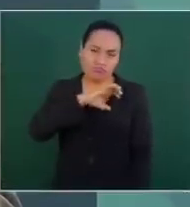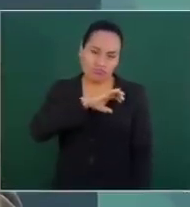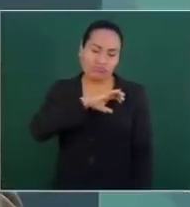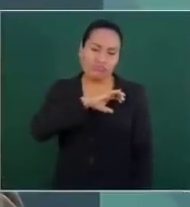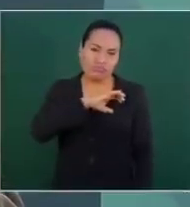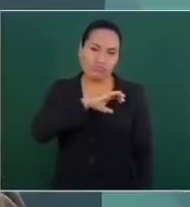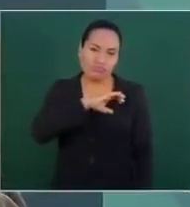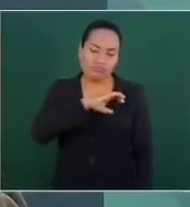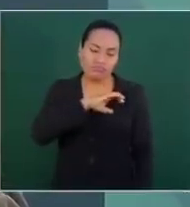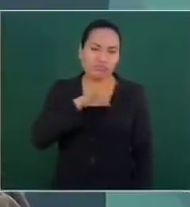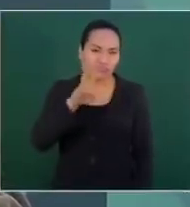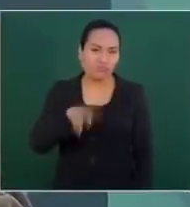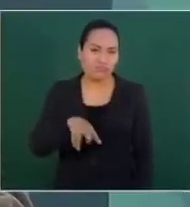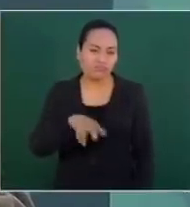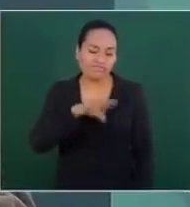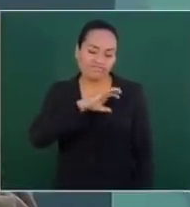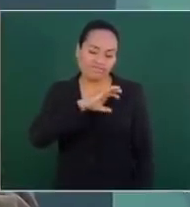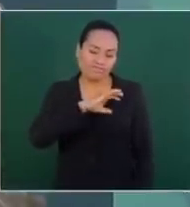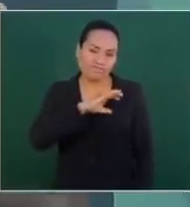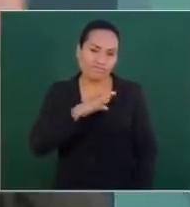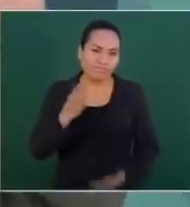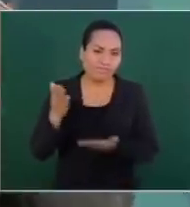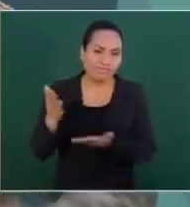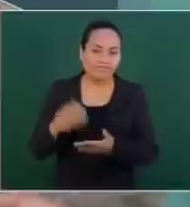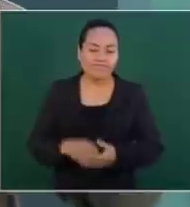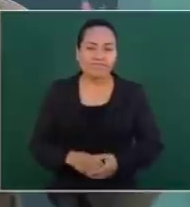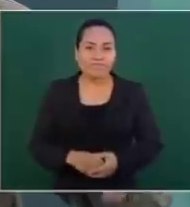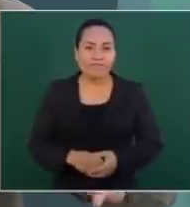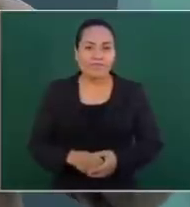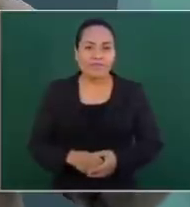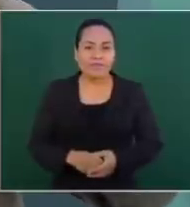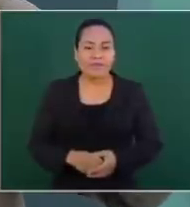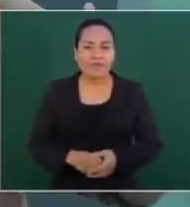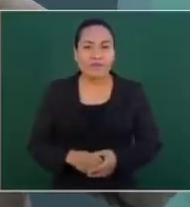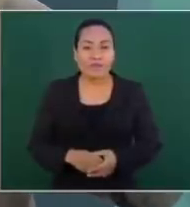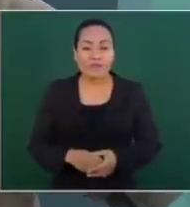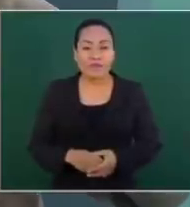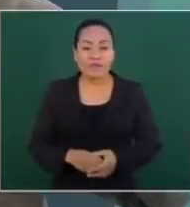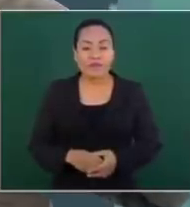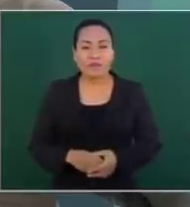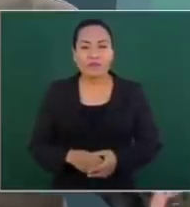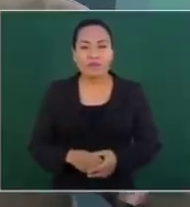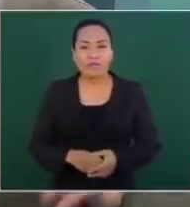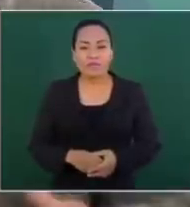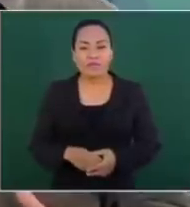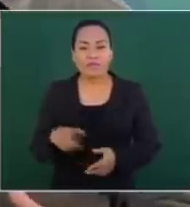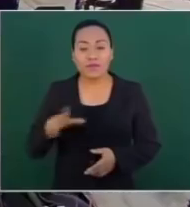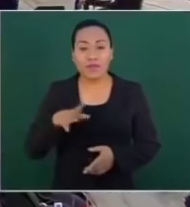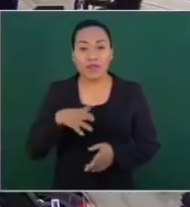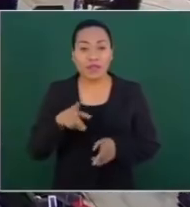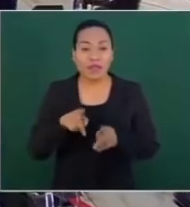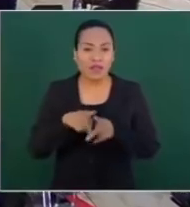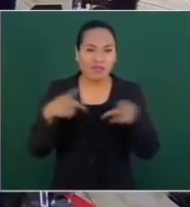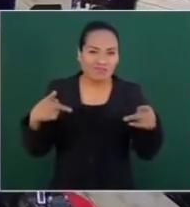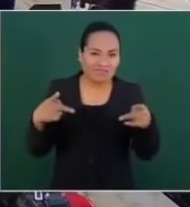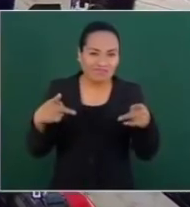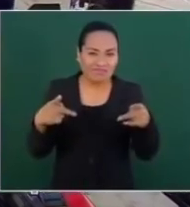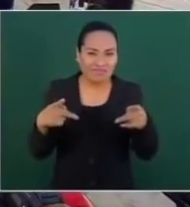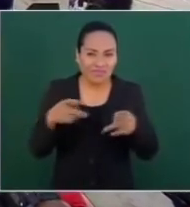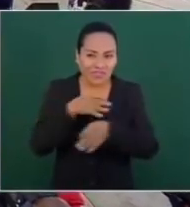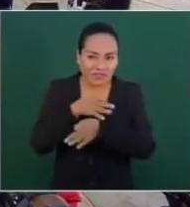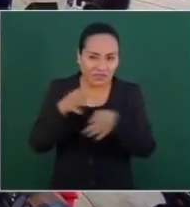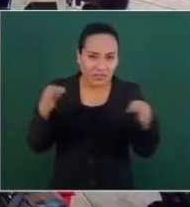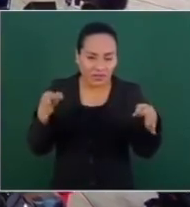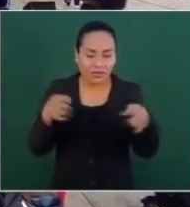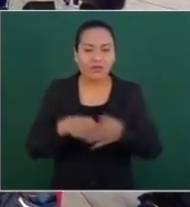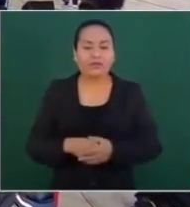lo sigo queriendo, pero en proceso tenían una línea editorial que no